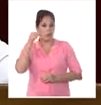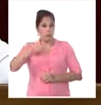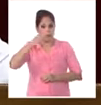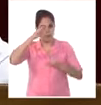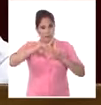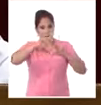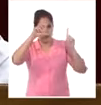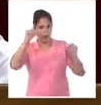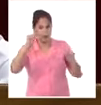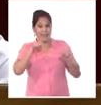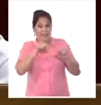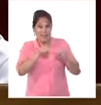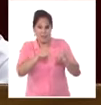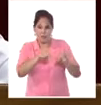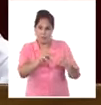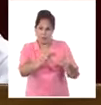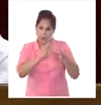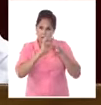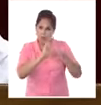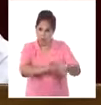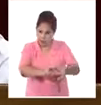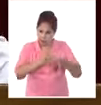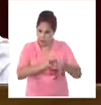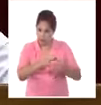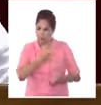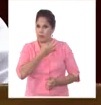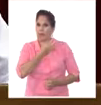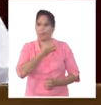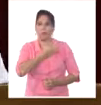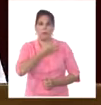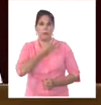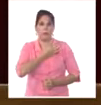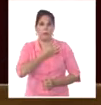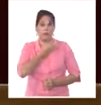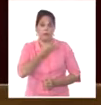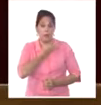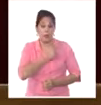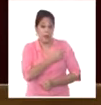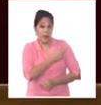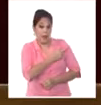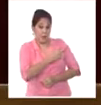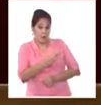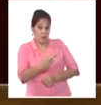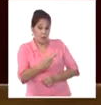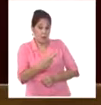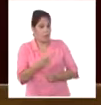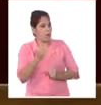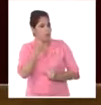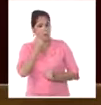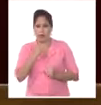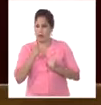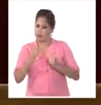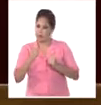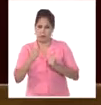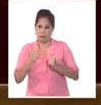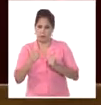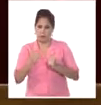y nos dejaron un grado tan profundo de injusticia que la respuesta fue la revolución más radical del hemisferio.